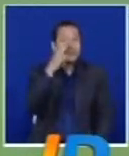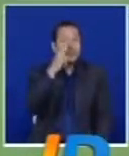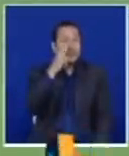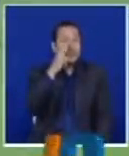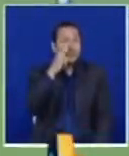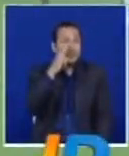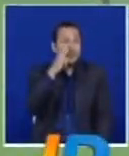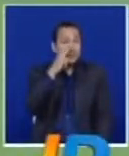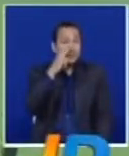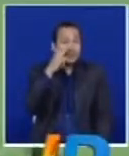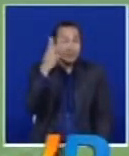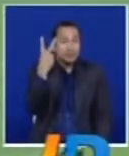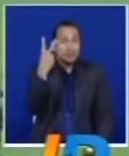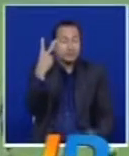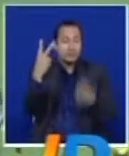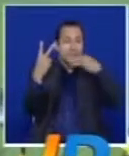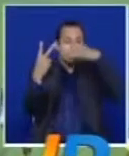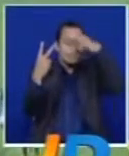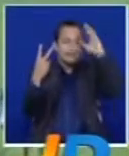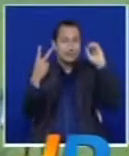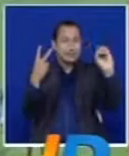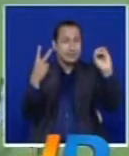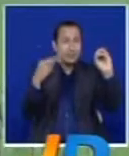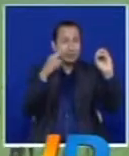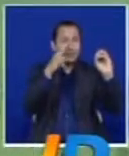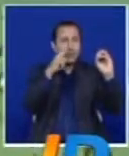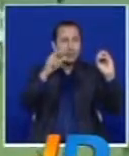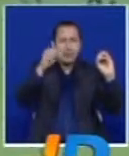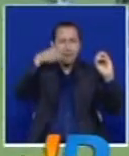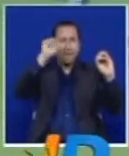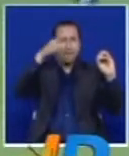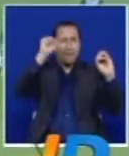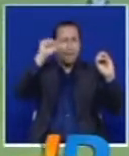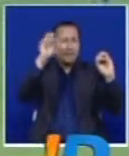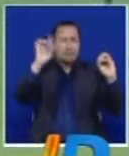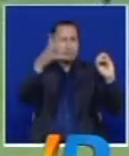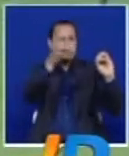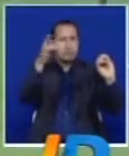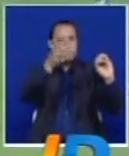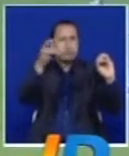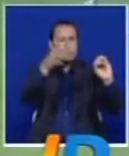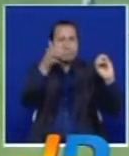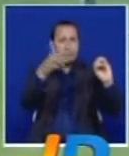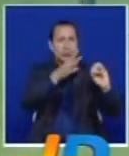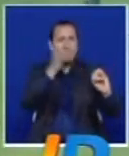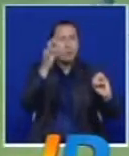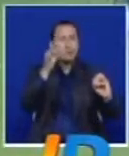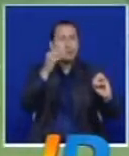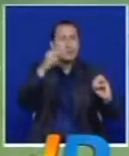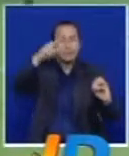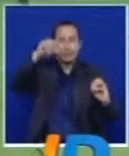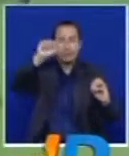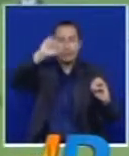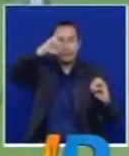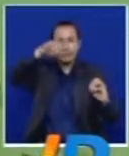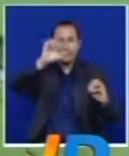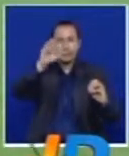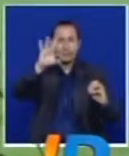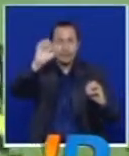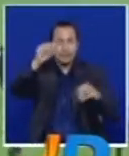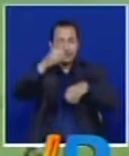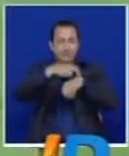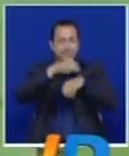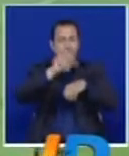Nadie frena al verde, ¿eh? Nada que se destiñe el equipo de Osorio. Ese gol es de Álvaro Francisco Nájera, 11 del primer